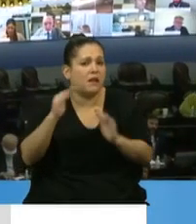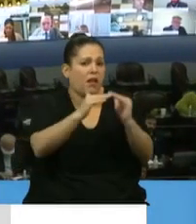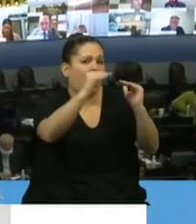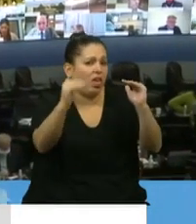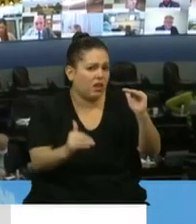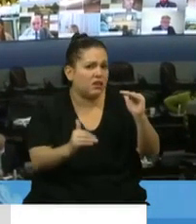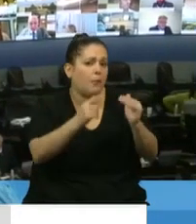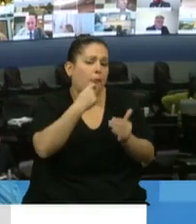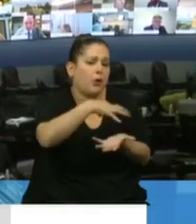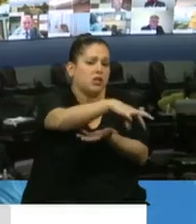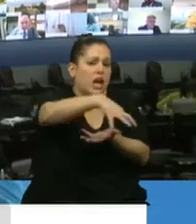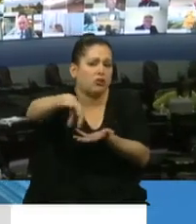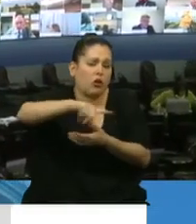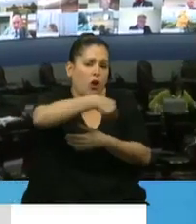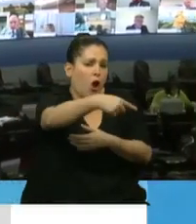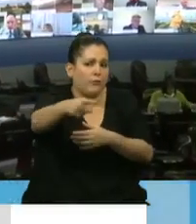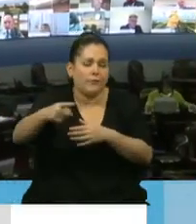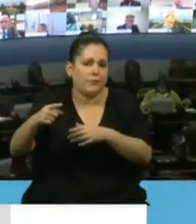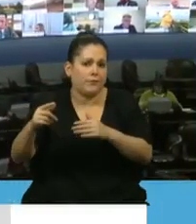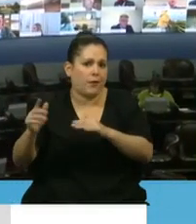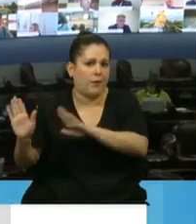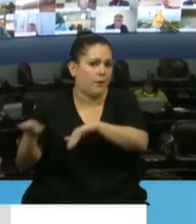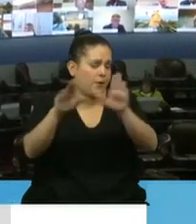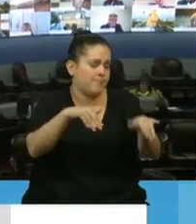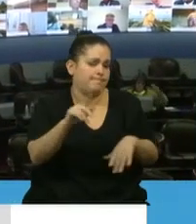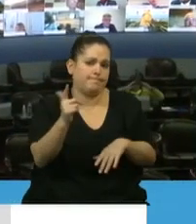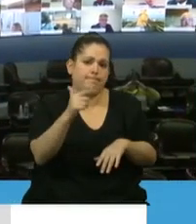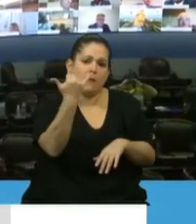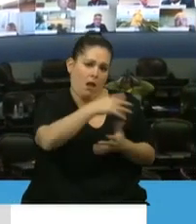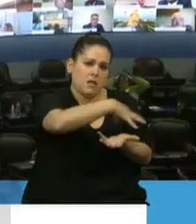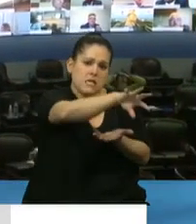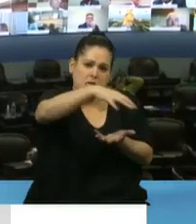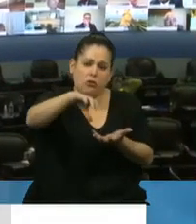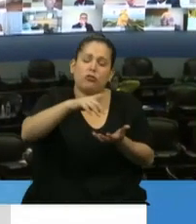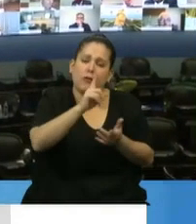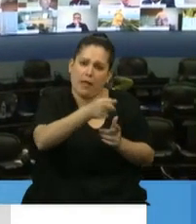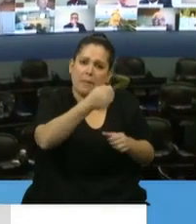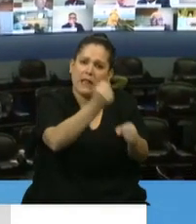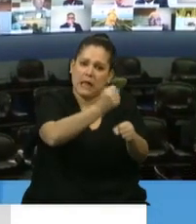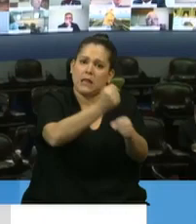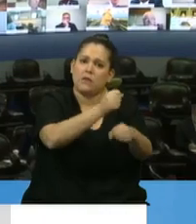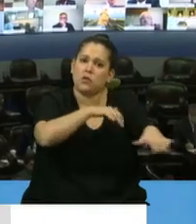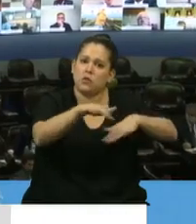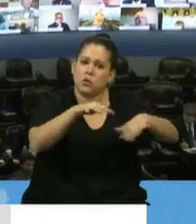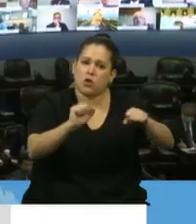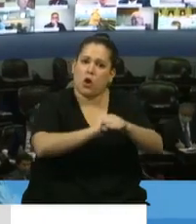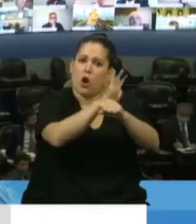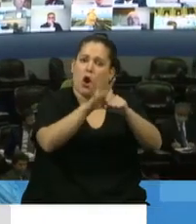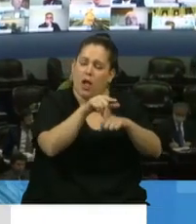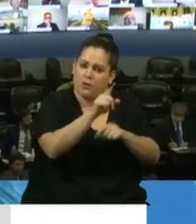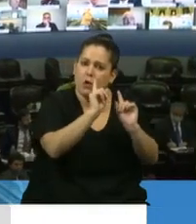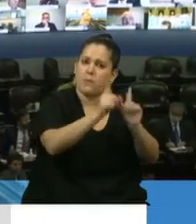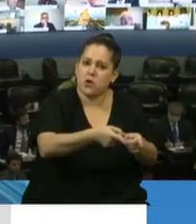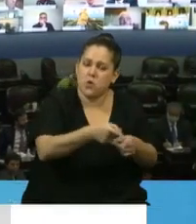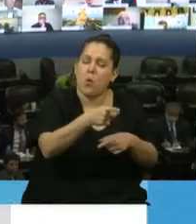otros sectores, como bien lo explicó el diputado Laspina, que también están trabajando en estas circunstancias, no deja de ser